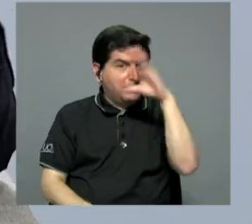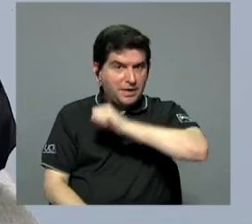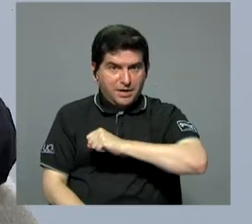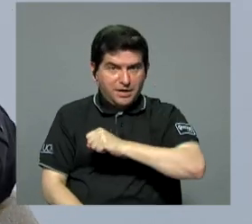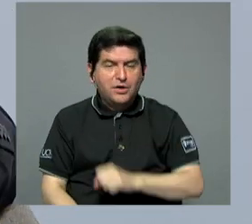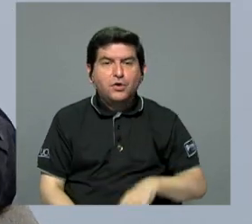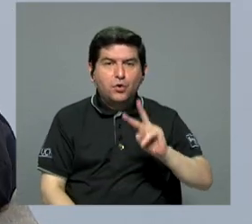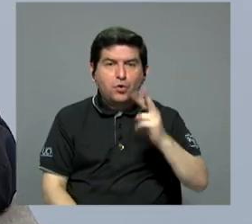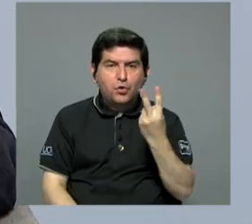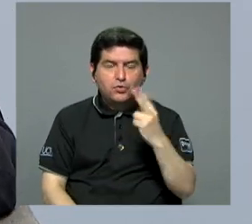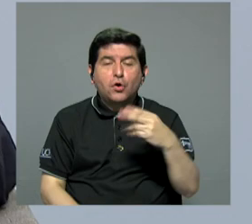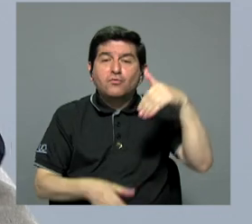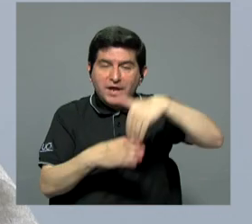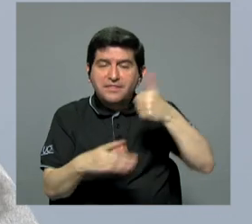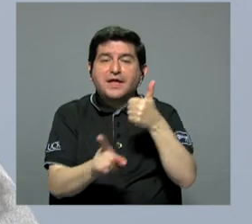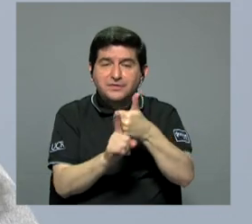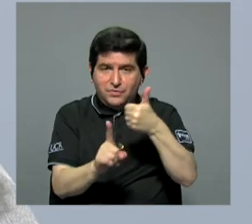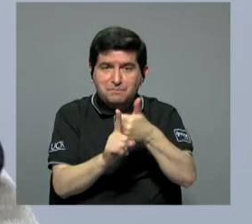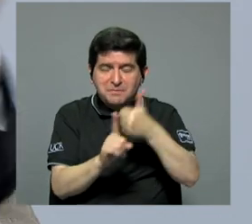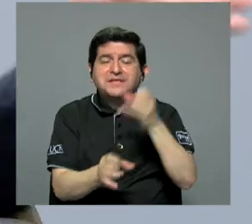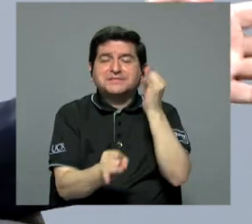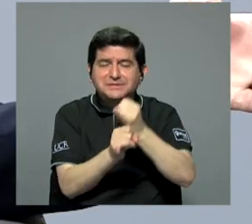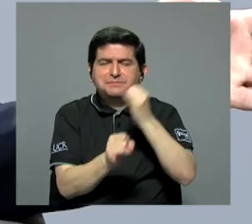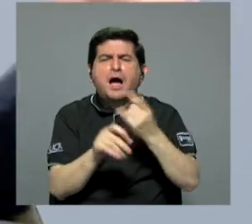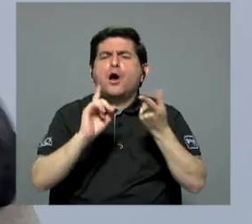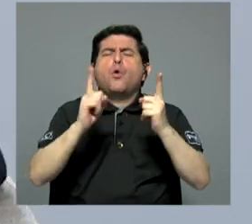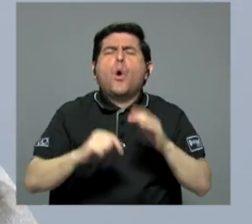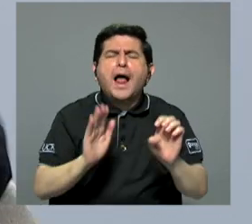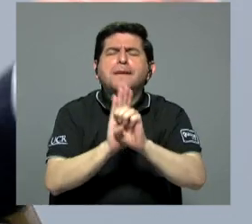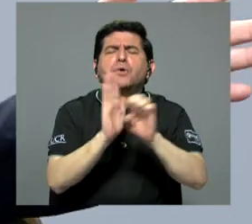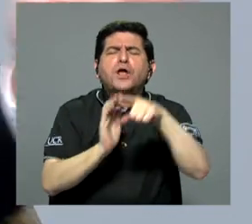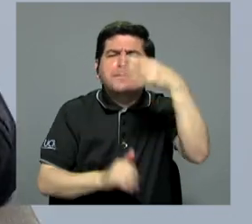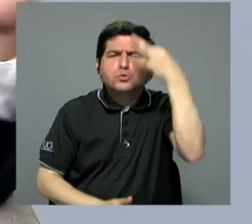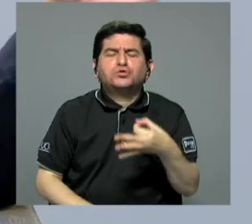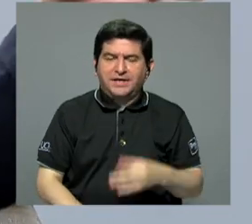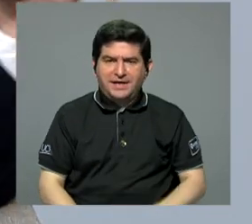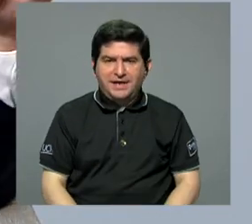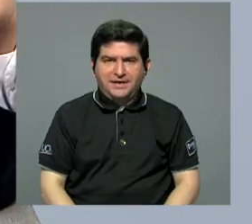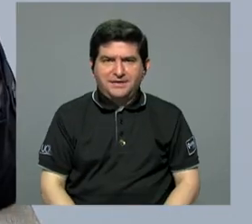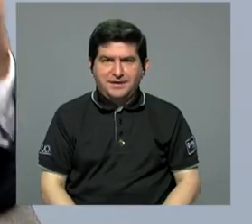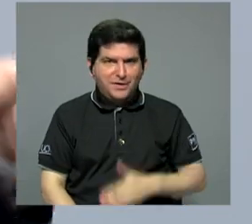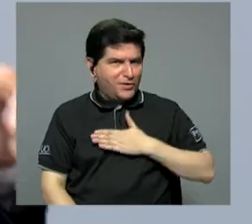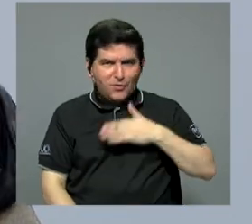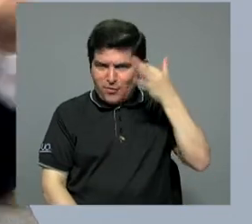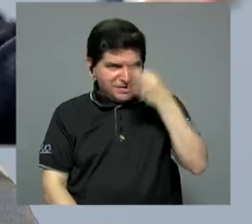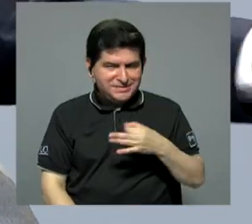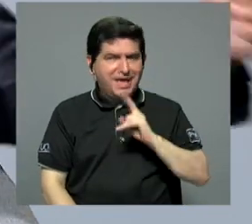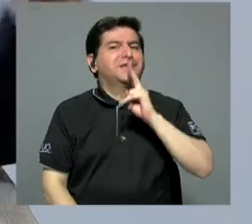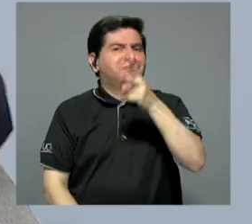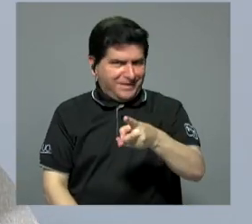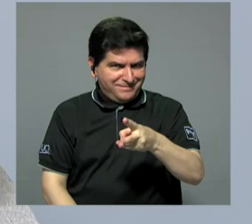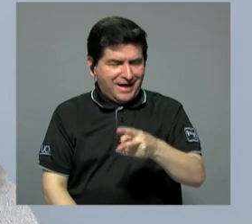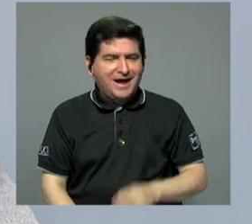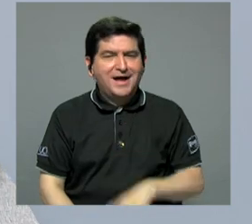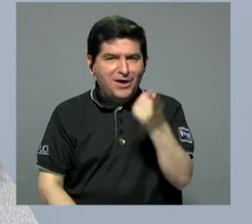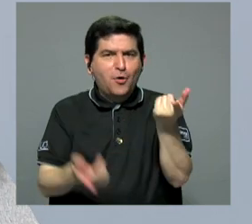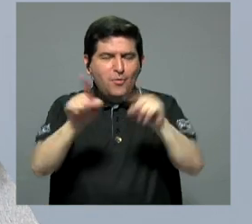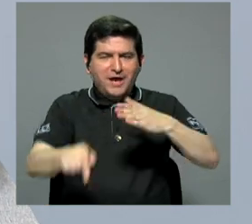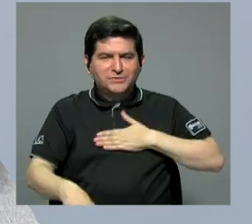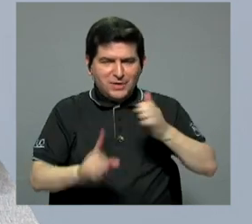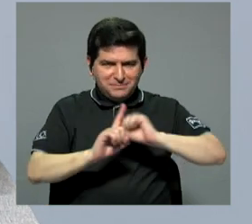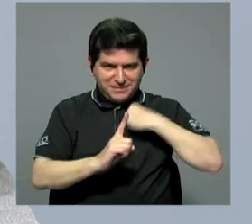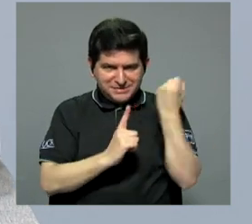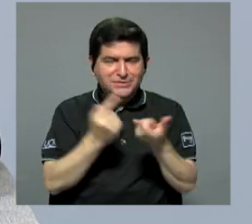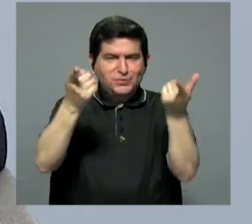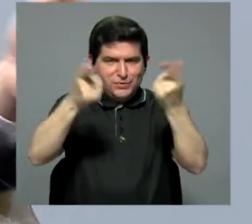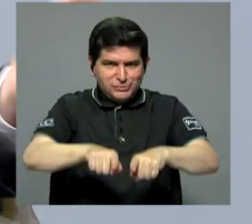damos cuenta que hay duplicidades dentro de la misma institución. ¿Cuáles son? Por ejemplo, no es en criterio, es real, le voy a decir un caso que a me pasó